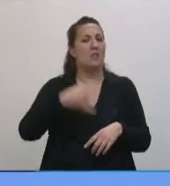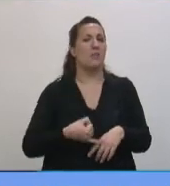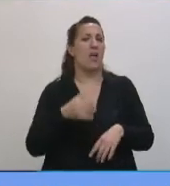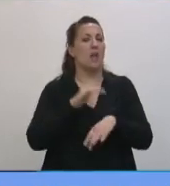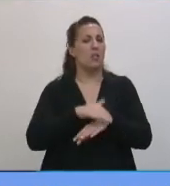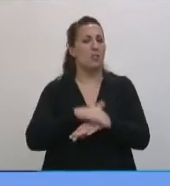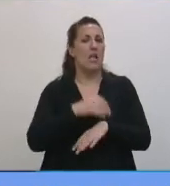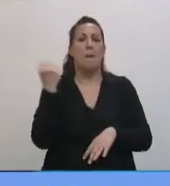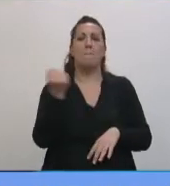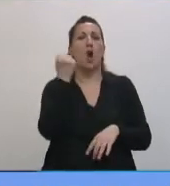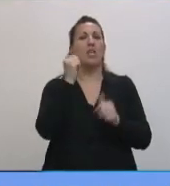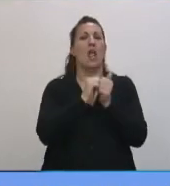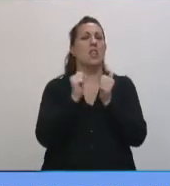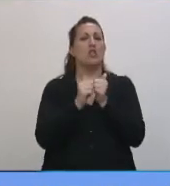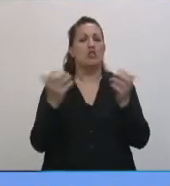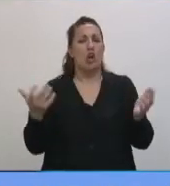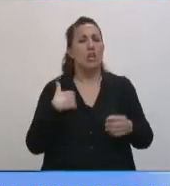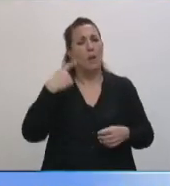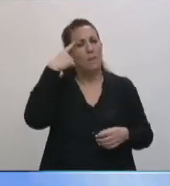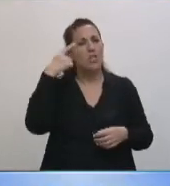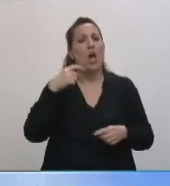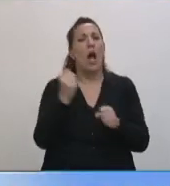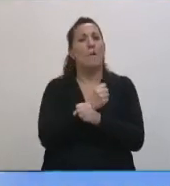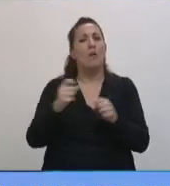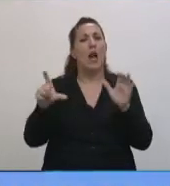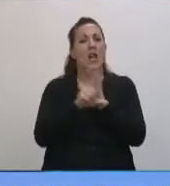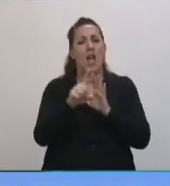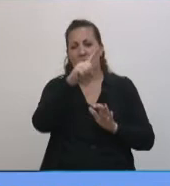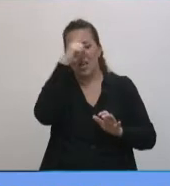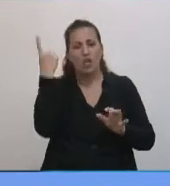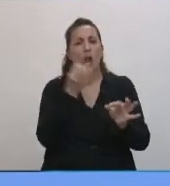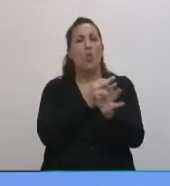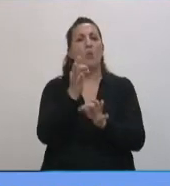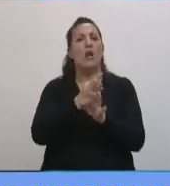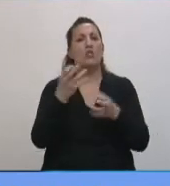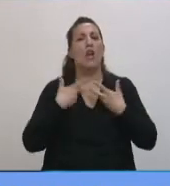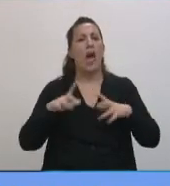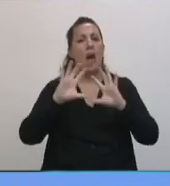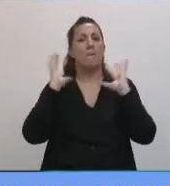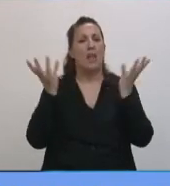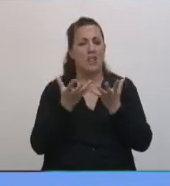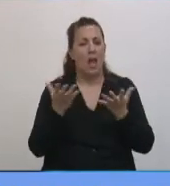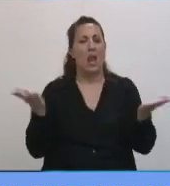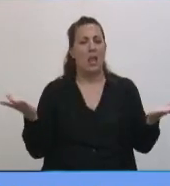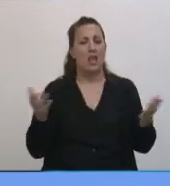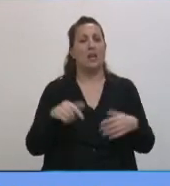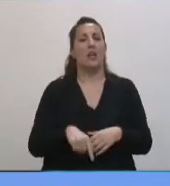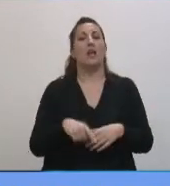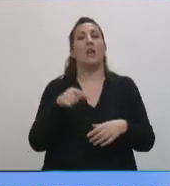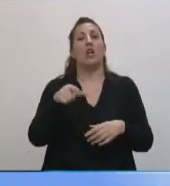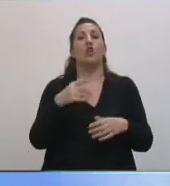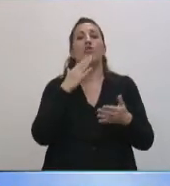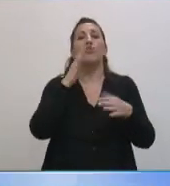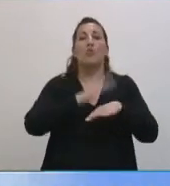histórica. Y creo que tenemos que aprobar una ley nacional de educación ambiental. Mire, presidente, los efectos del